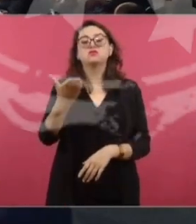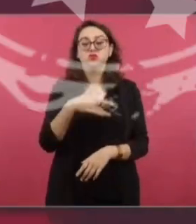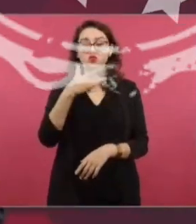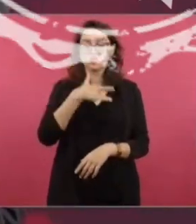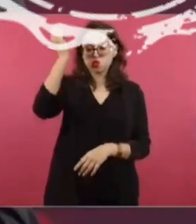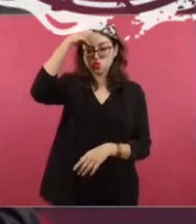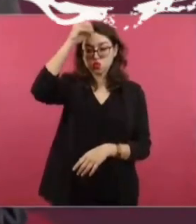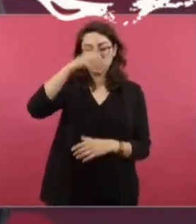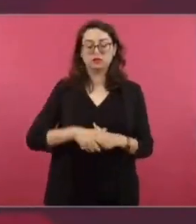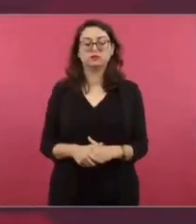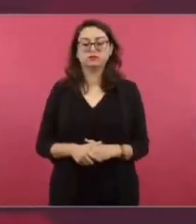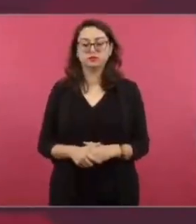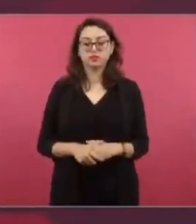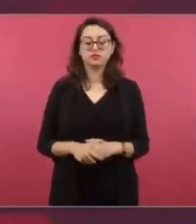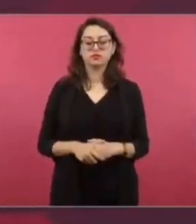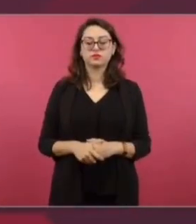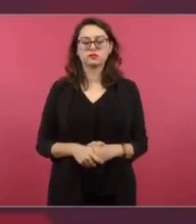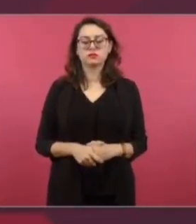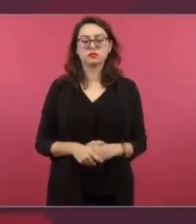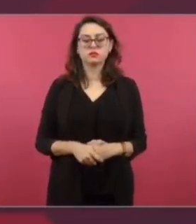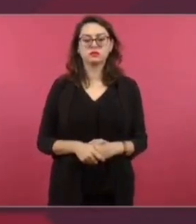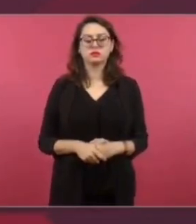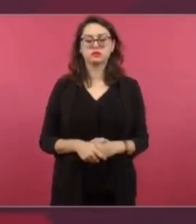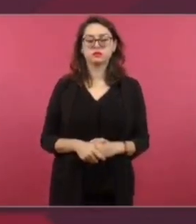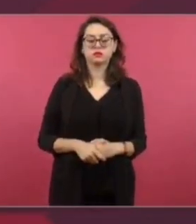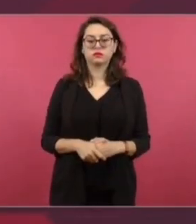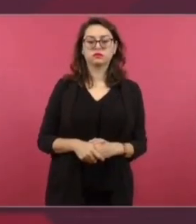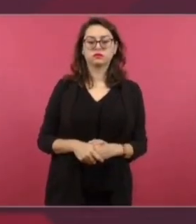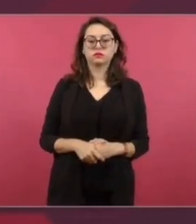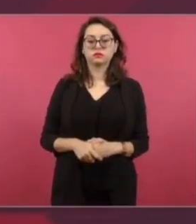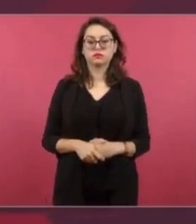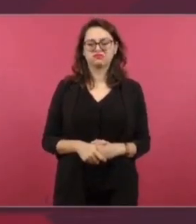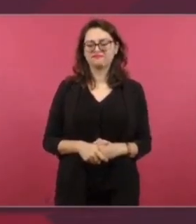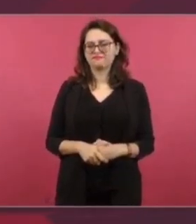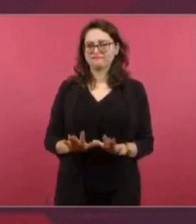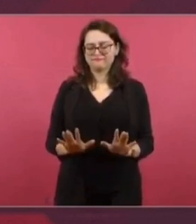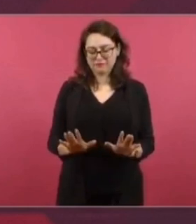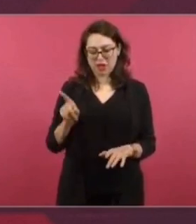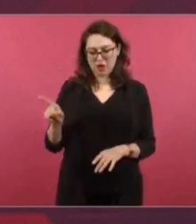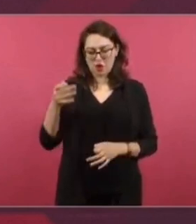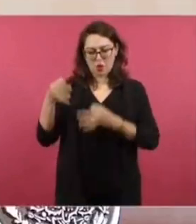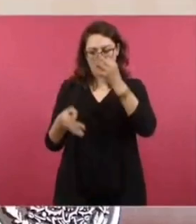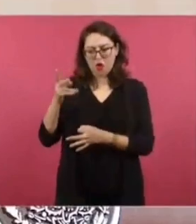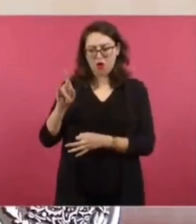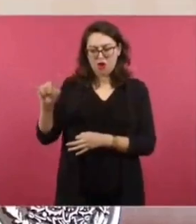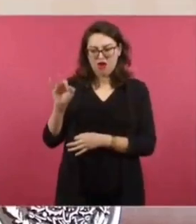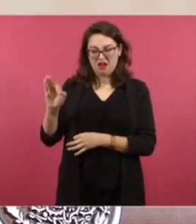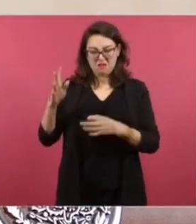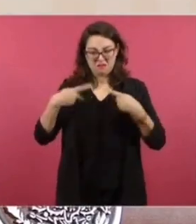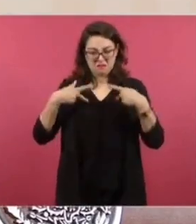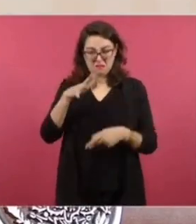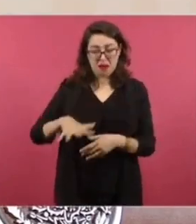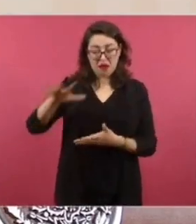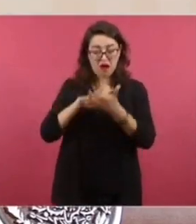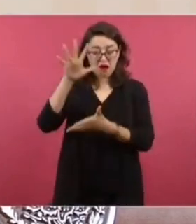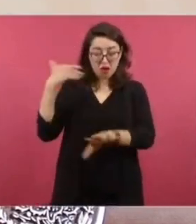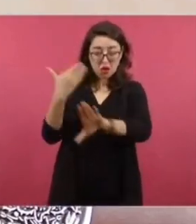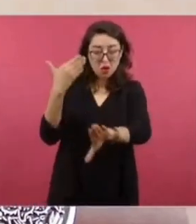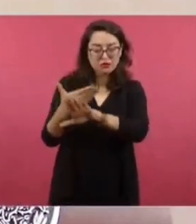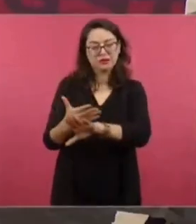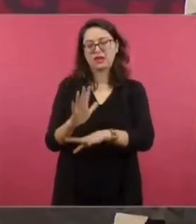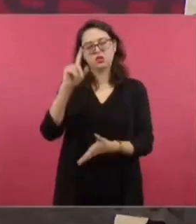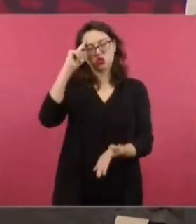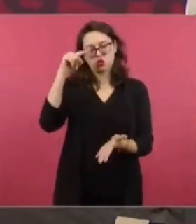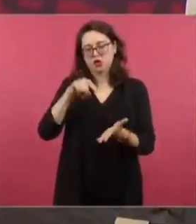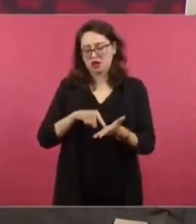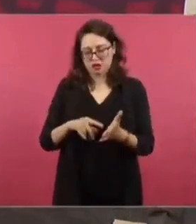Yo no creo que estén pensando en imponerse a la voluntad ocular, no creo eso. Están